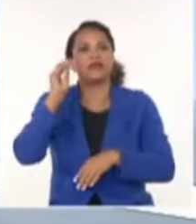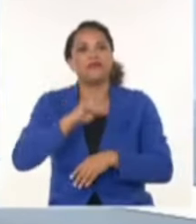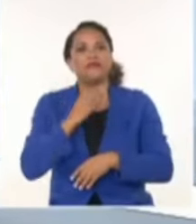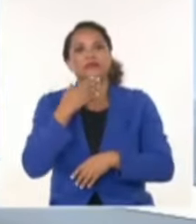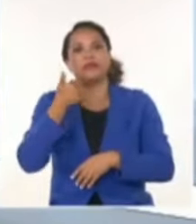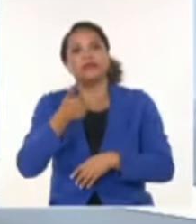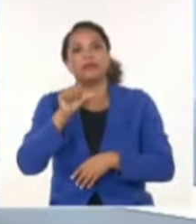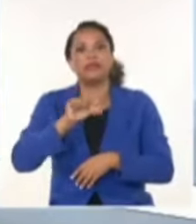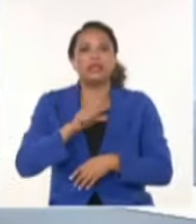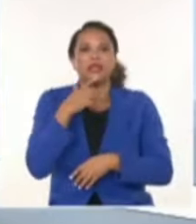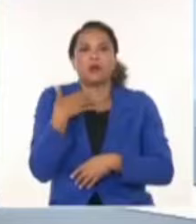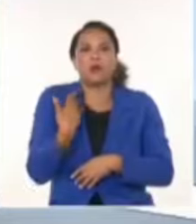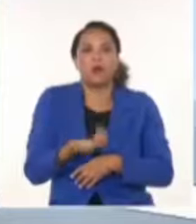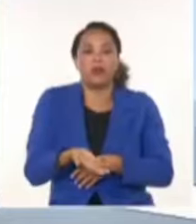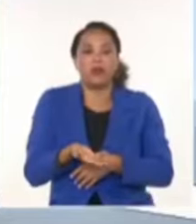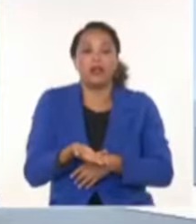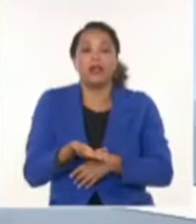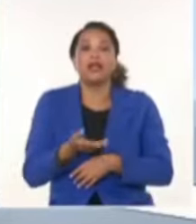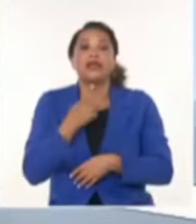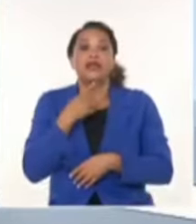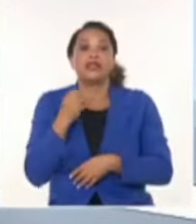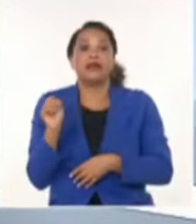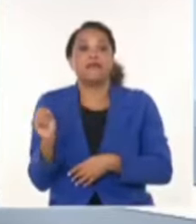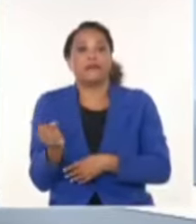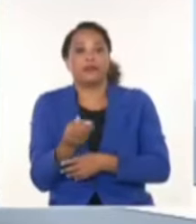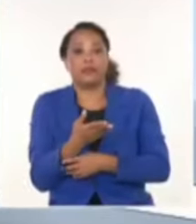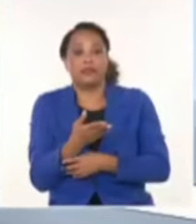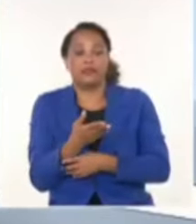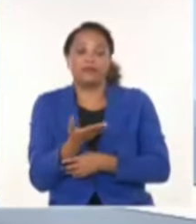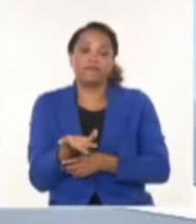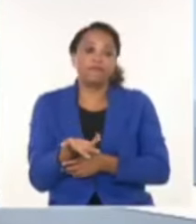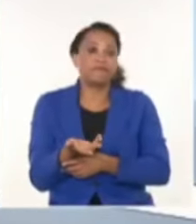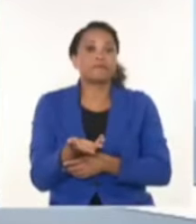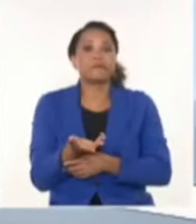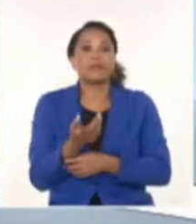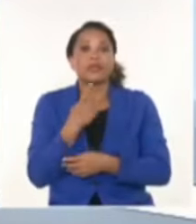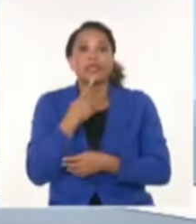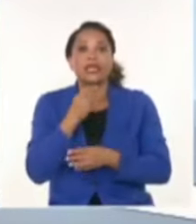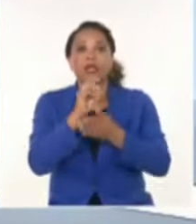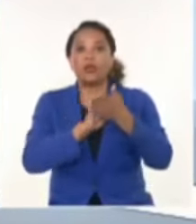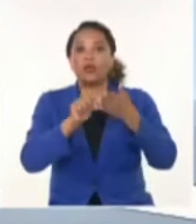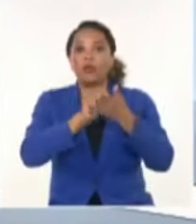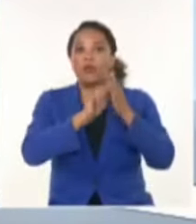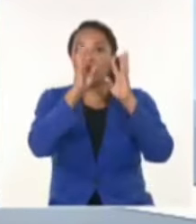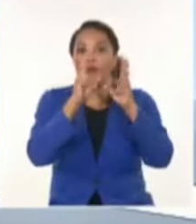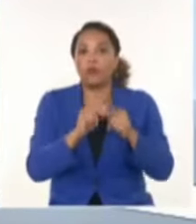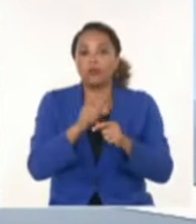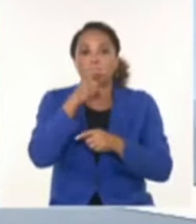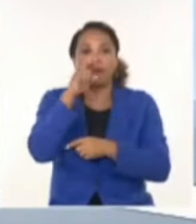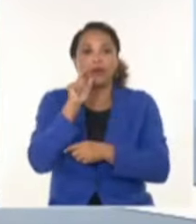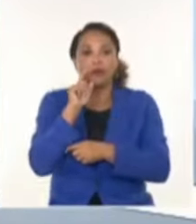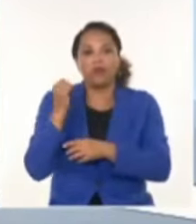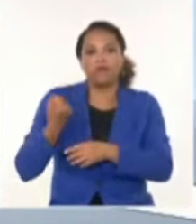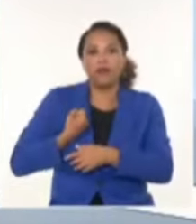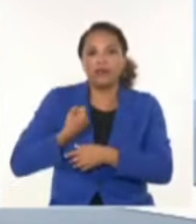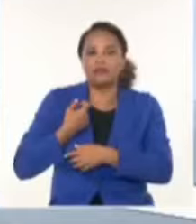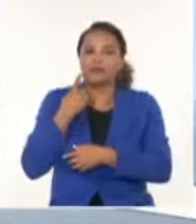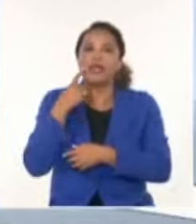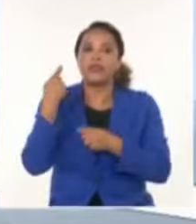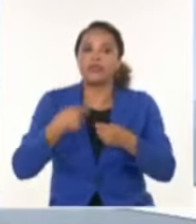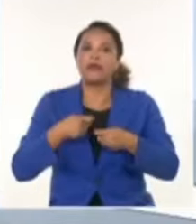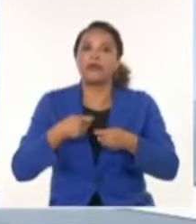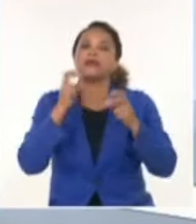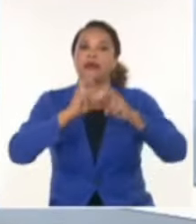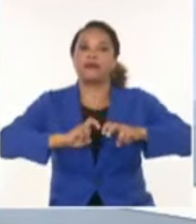y micrófonos diferenciados, para mirar y hablar de la realidad venezolana, sólo le interesa que la duda persista, que el caos se